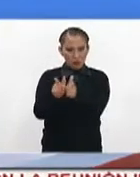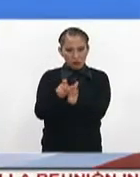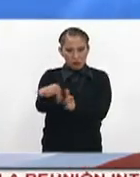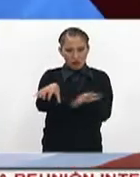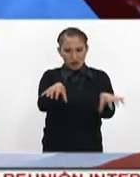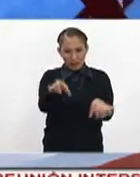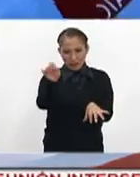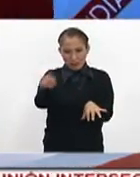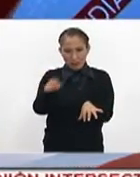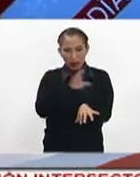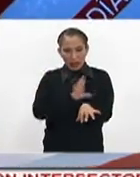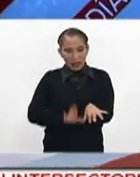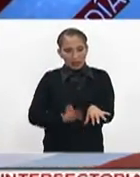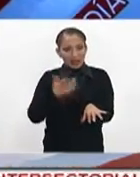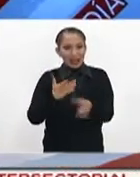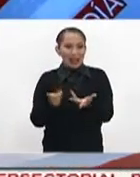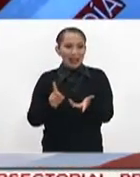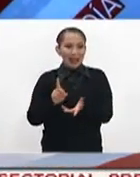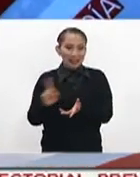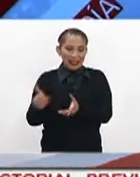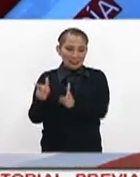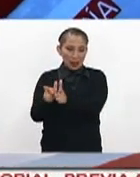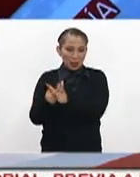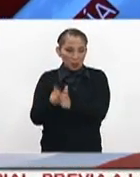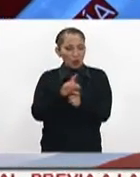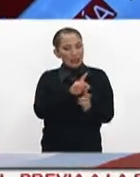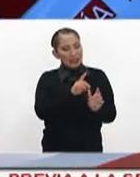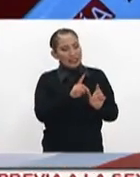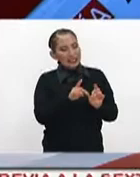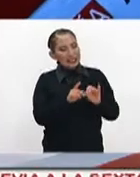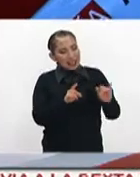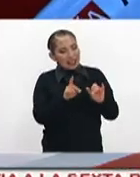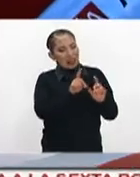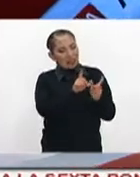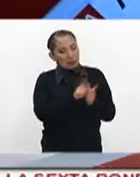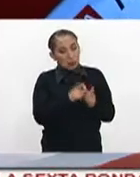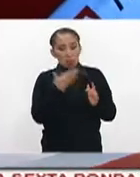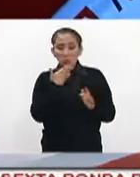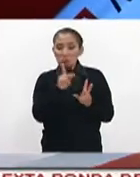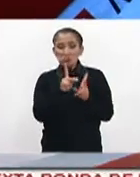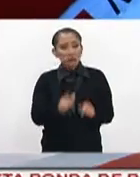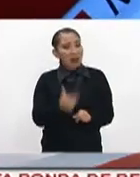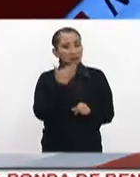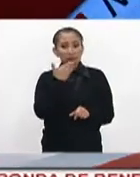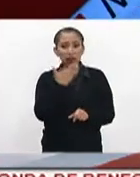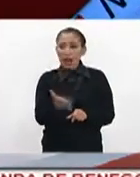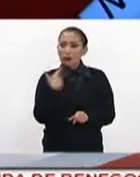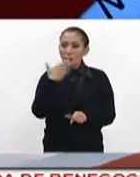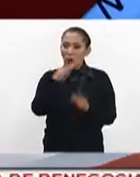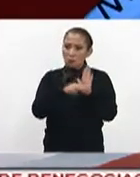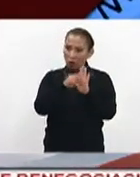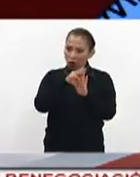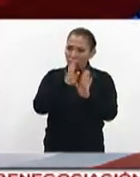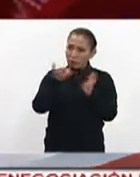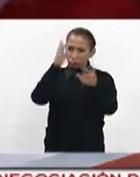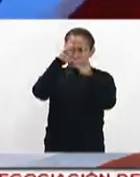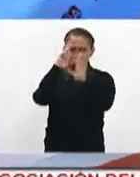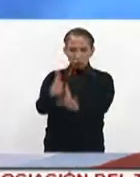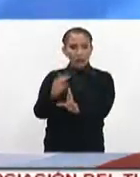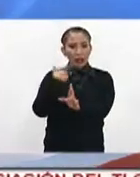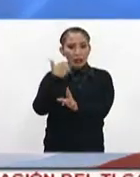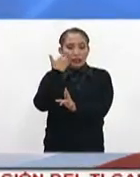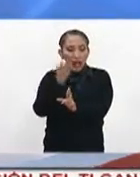lo consideran los mismos candidatos de derechas y de izquierdas, se da de forma pacífica, se da de forma madura y logran